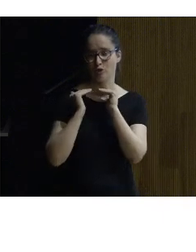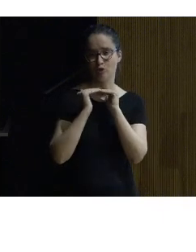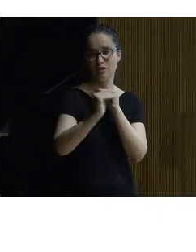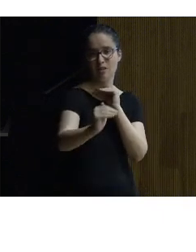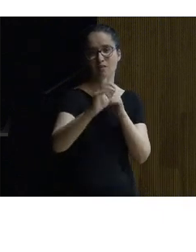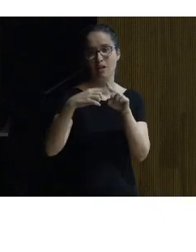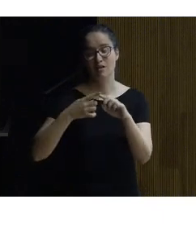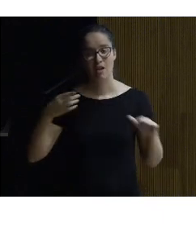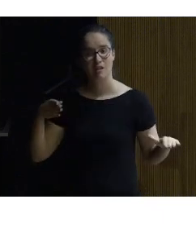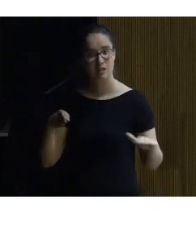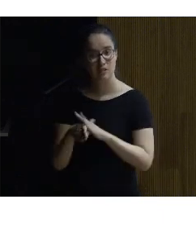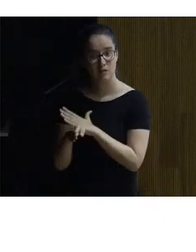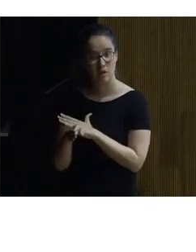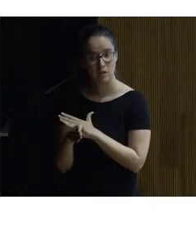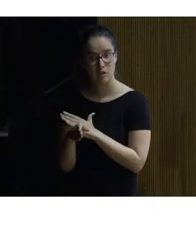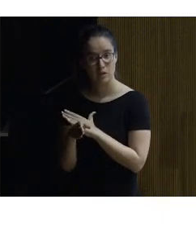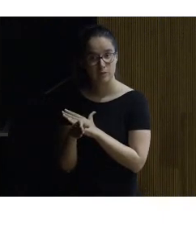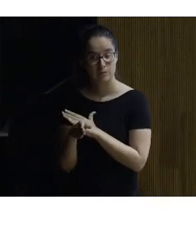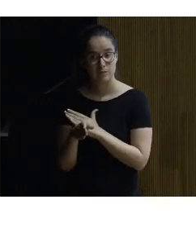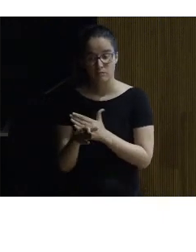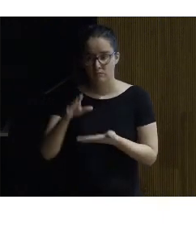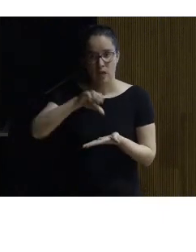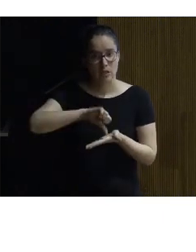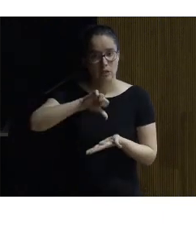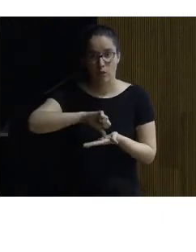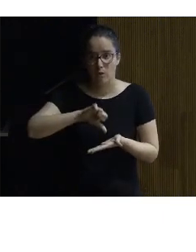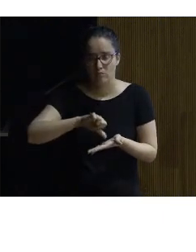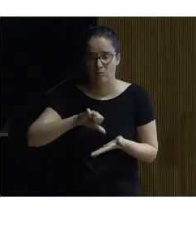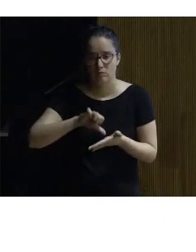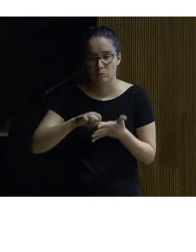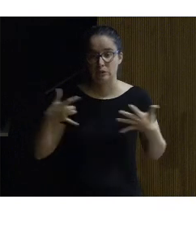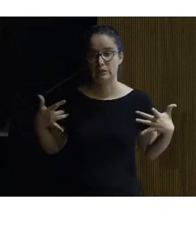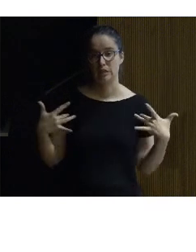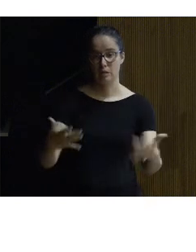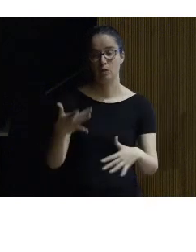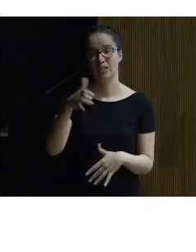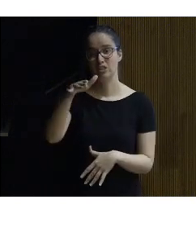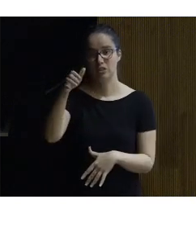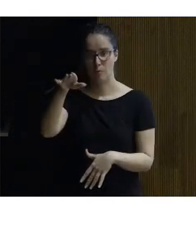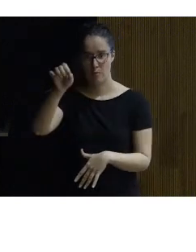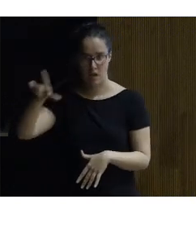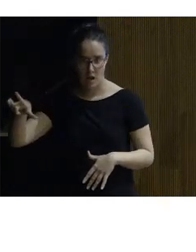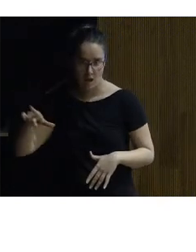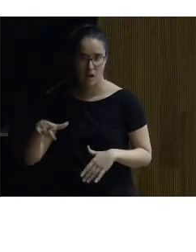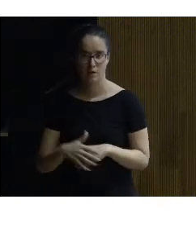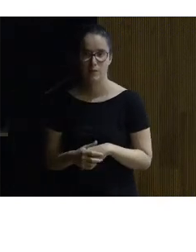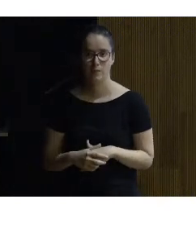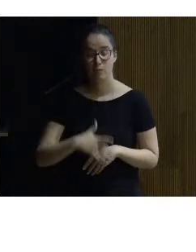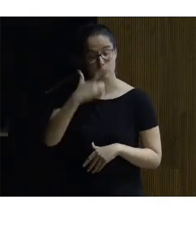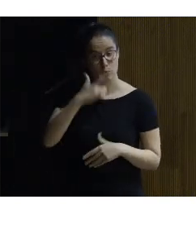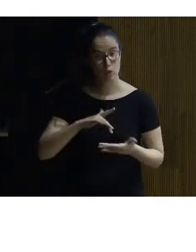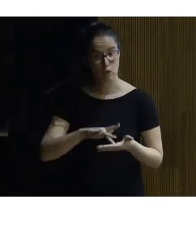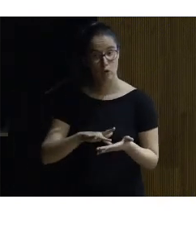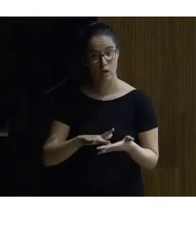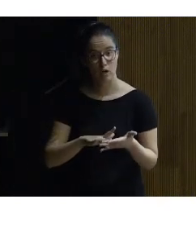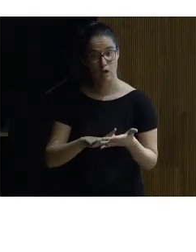y accesible a esta ciudad hermosa vamos rápido la Saint-Chapelle la Saint-Chapelle yo he estado con